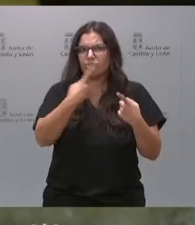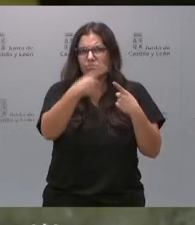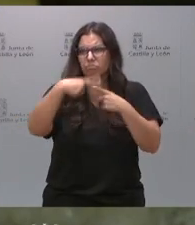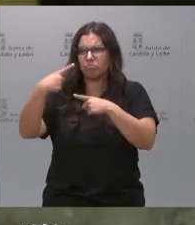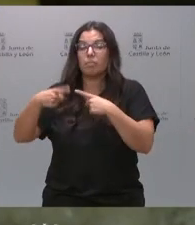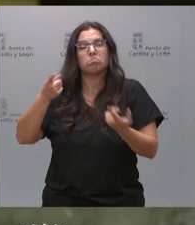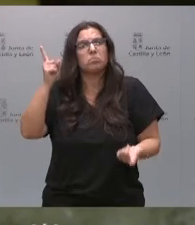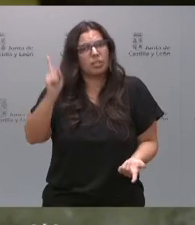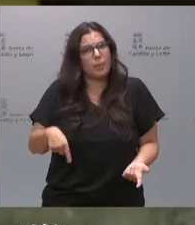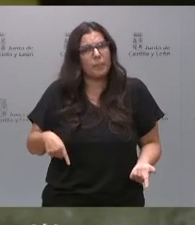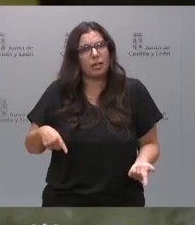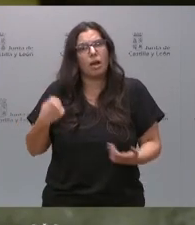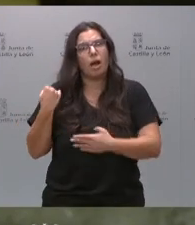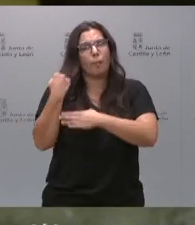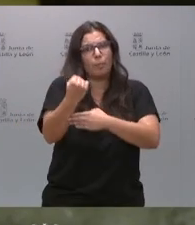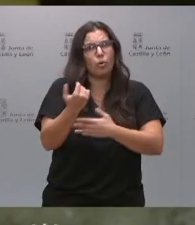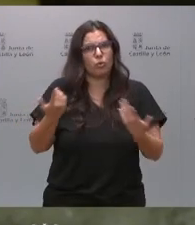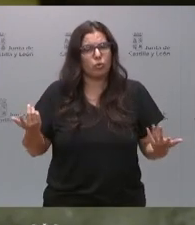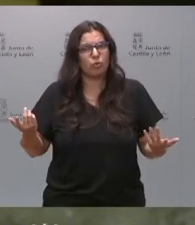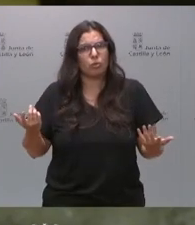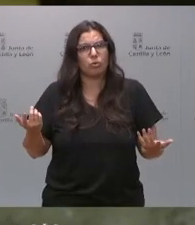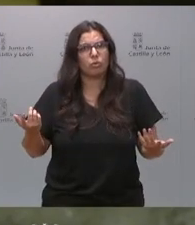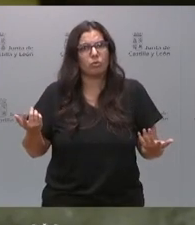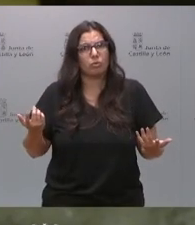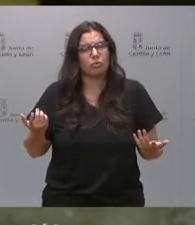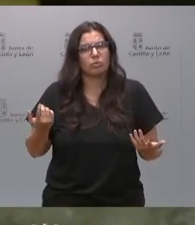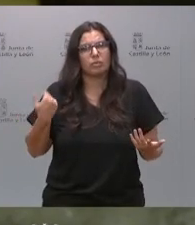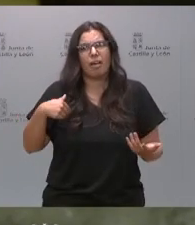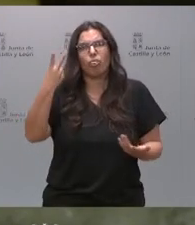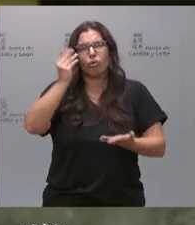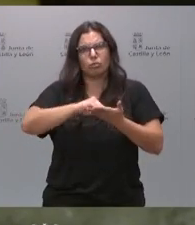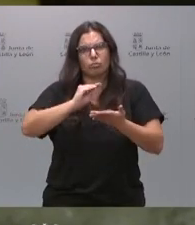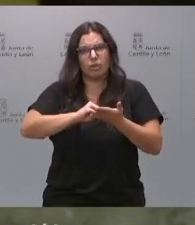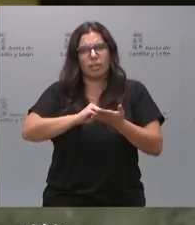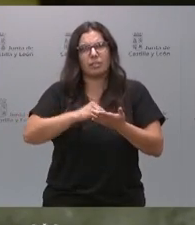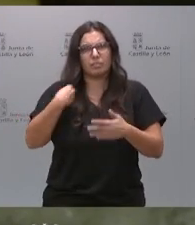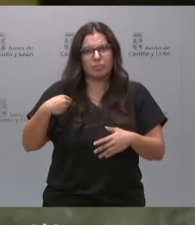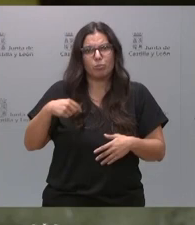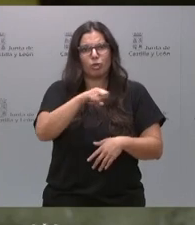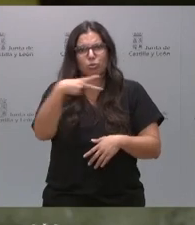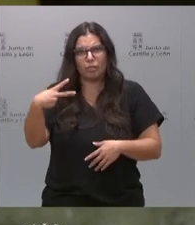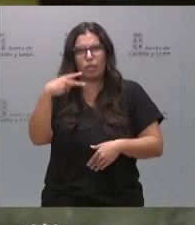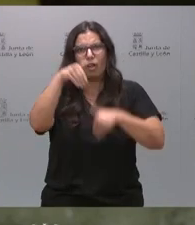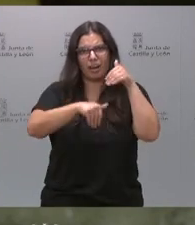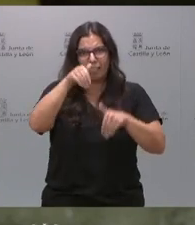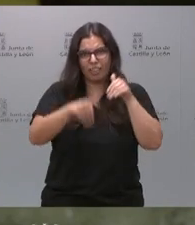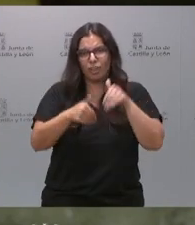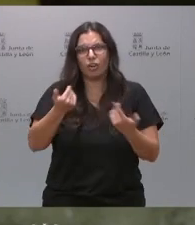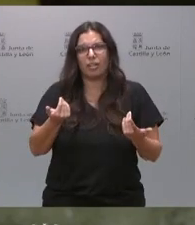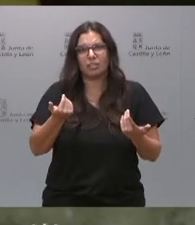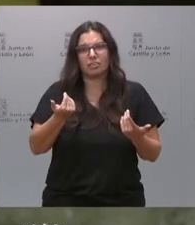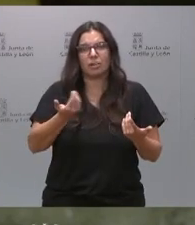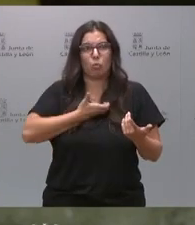por qué no decirlo el respaldo también por dos veces en las urnas de las elecciones